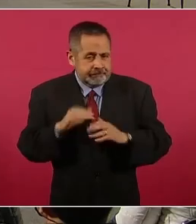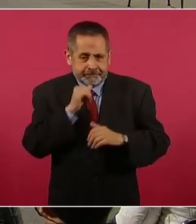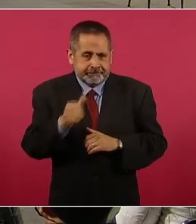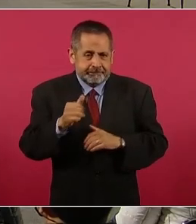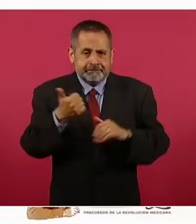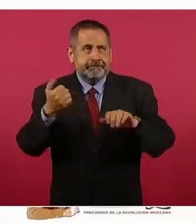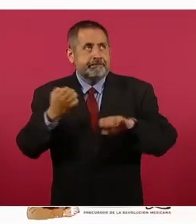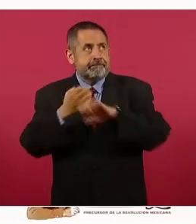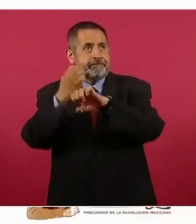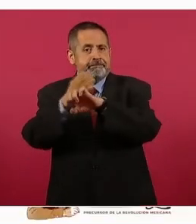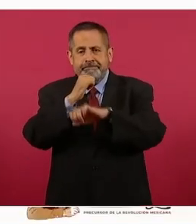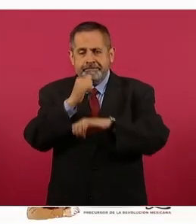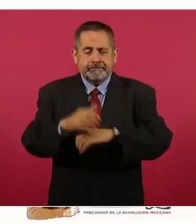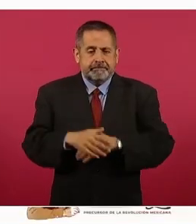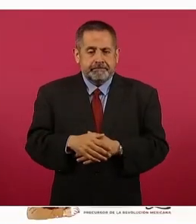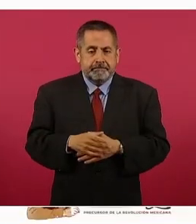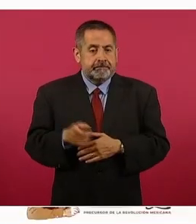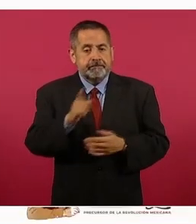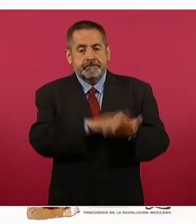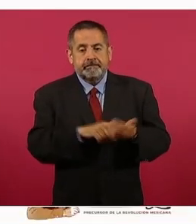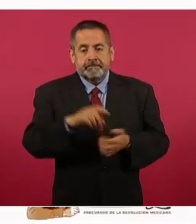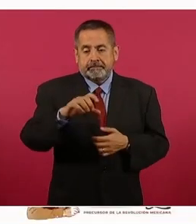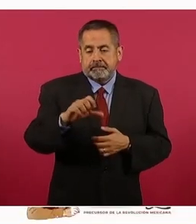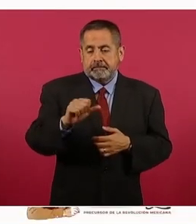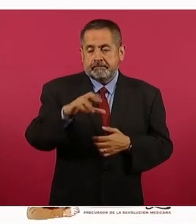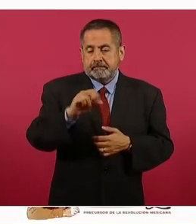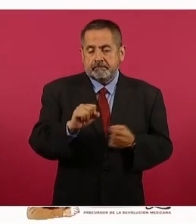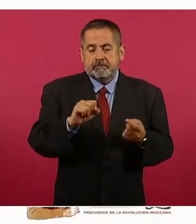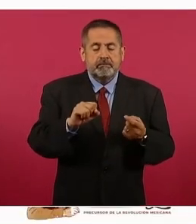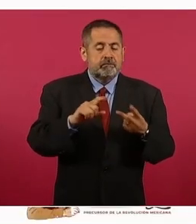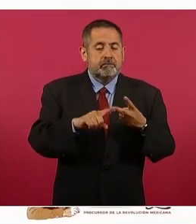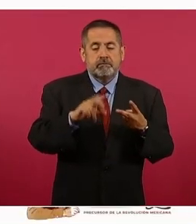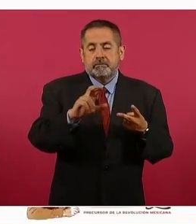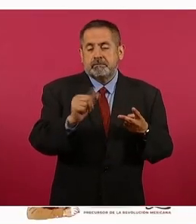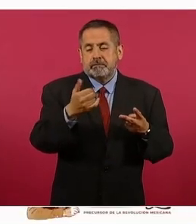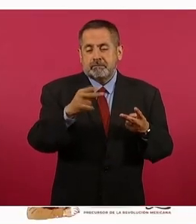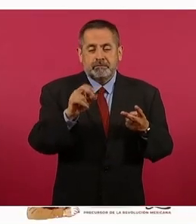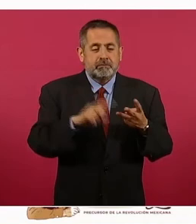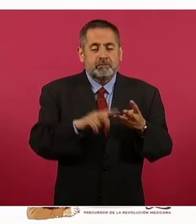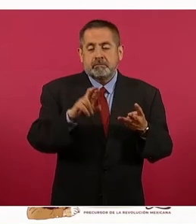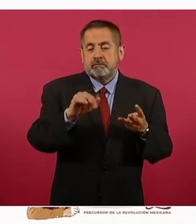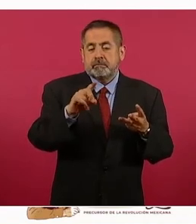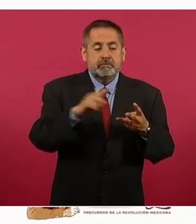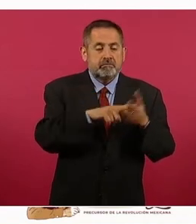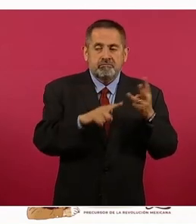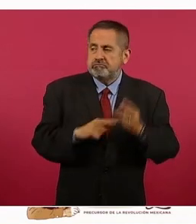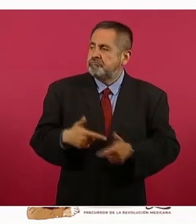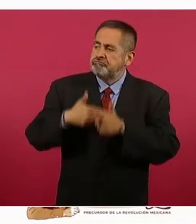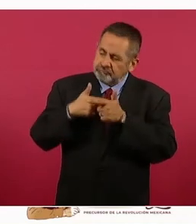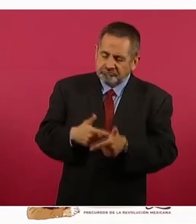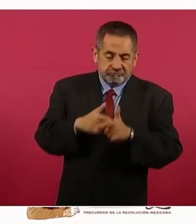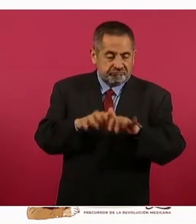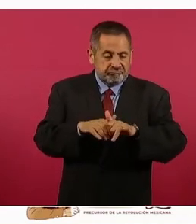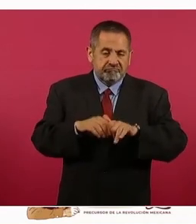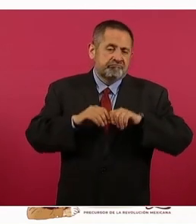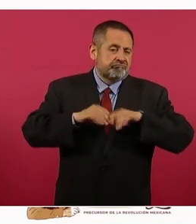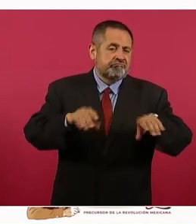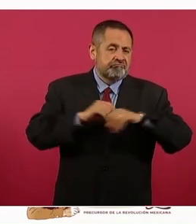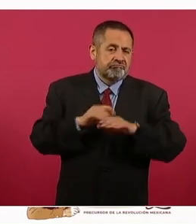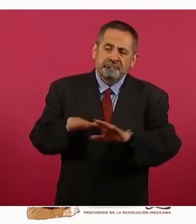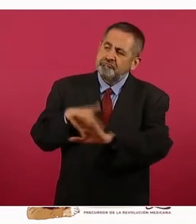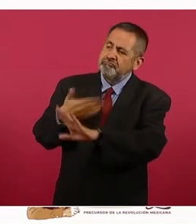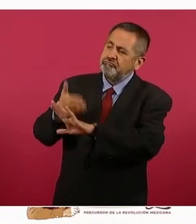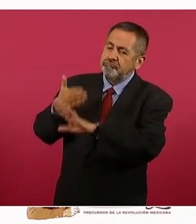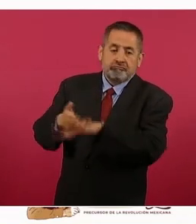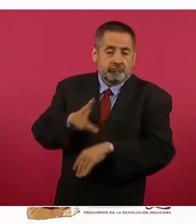Pero por supuesto que Carlos Loret de Mola, Raimundo Riva Palacio y Ricardo Alemán continuaron acusando sin pruebas al presidente.